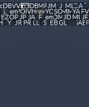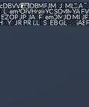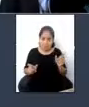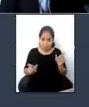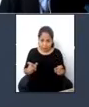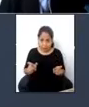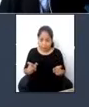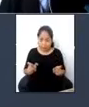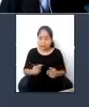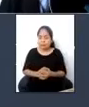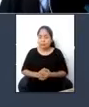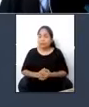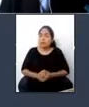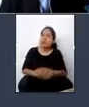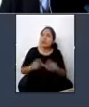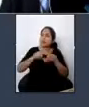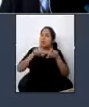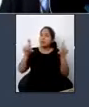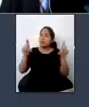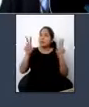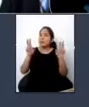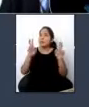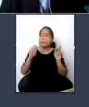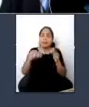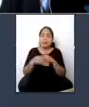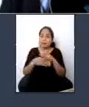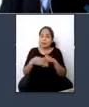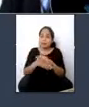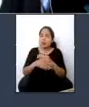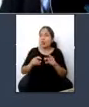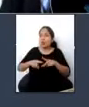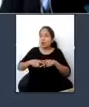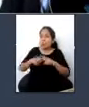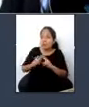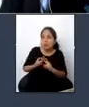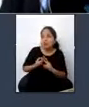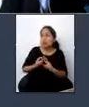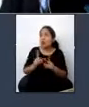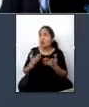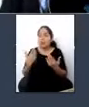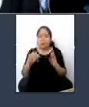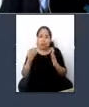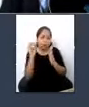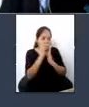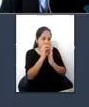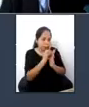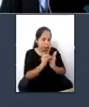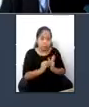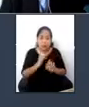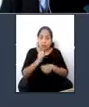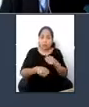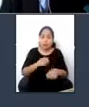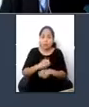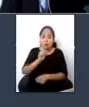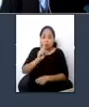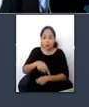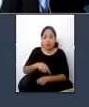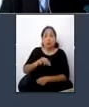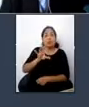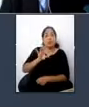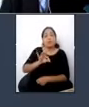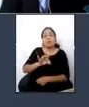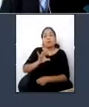accesibilidad comenzó a institucionalizarse en el año 1963 cuando un arquitecto